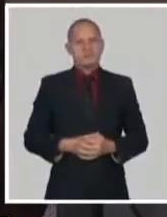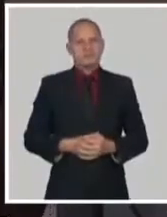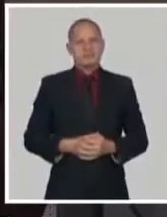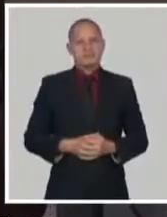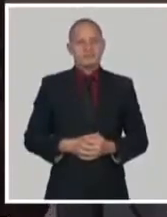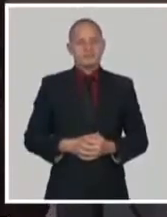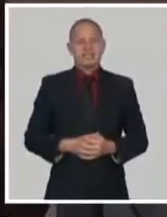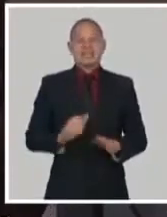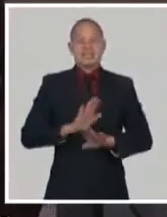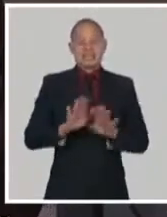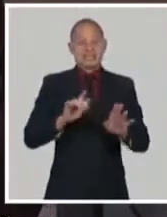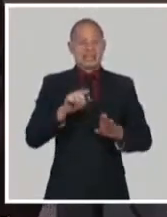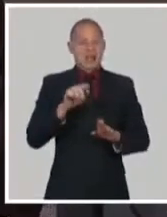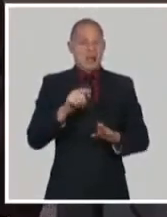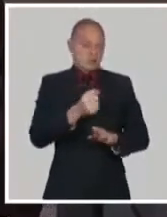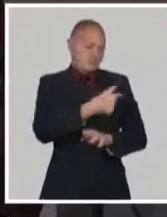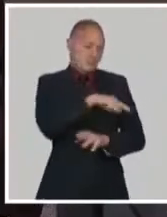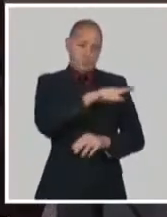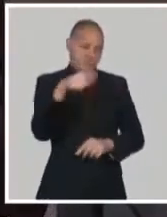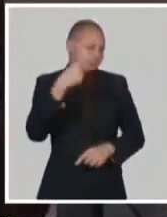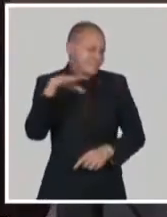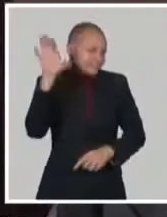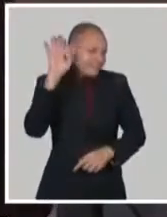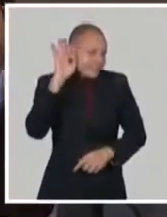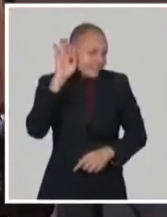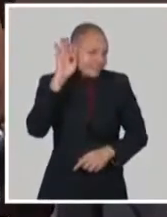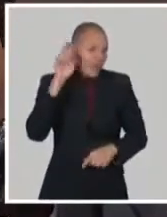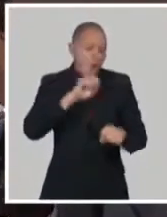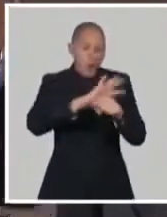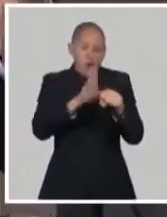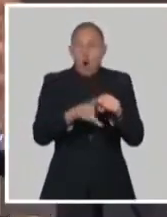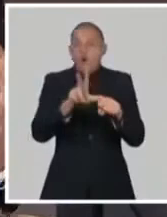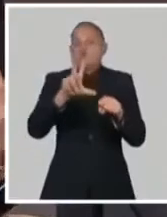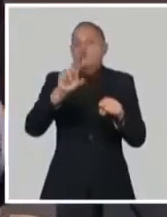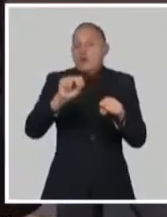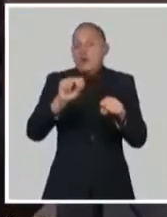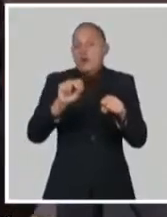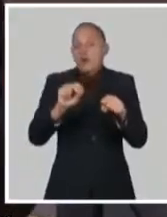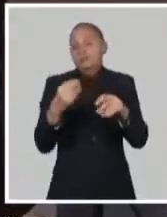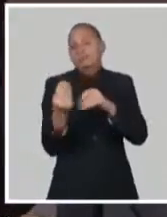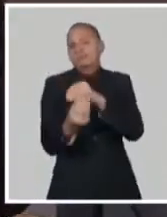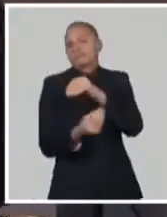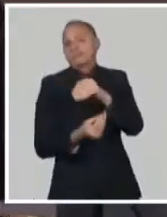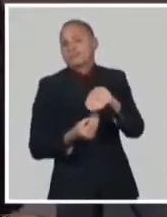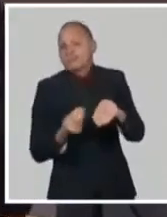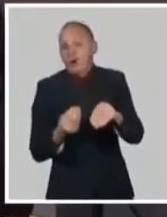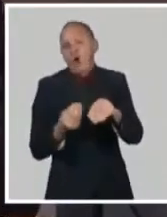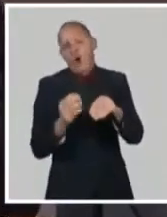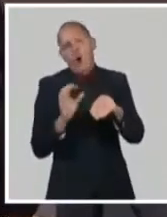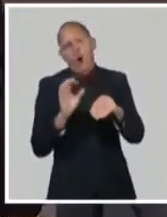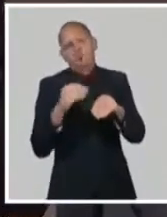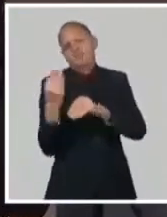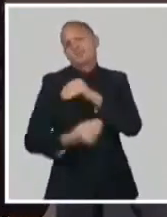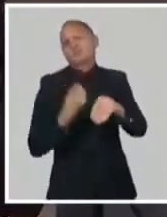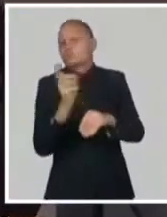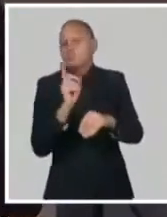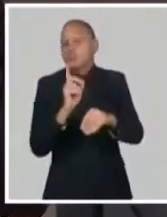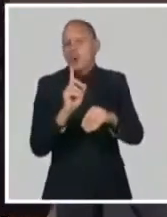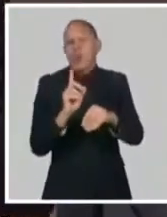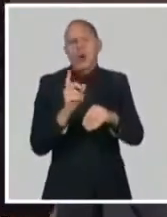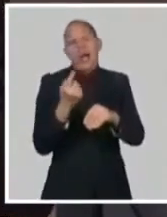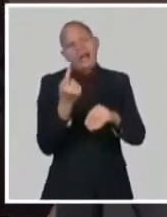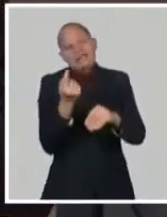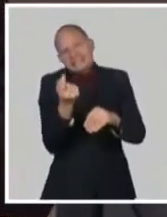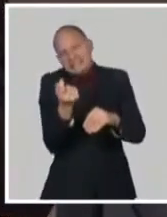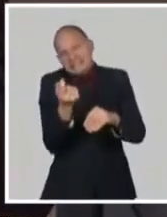aparición de nuevas variantes del virus, que ya se está hablando de aplicar una tercera dosis de la vacuna para incrementar la... Después vamos a hablar de eso,